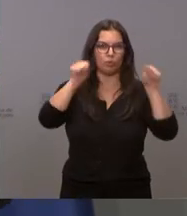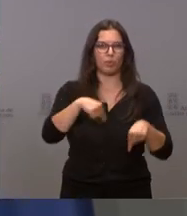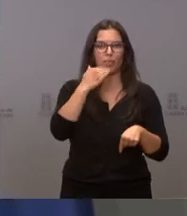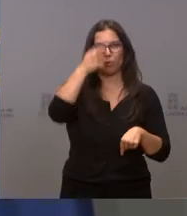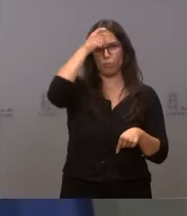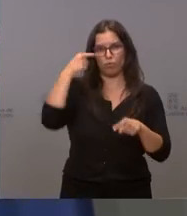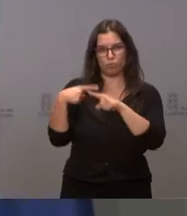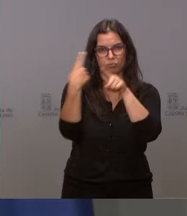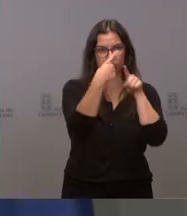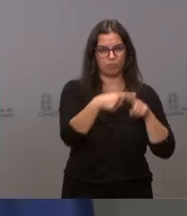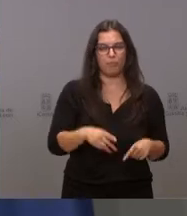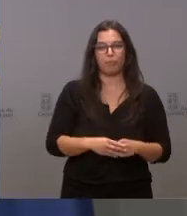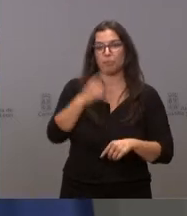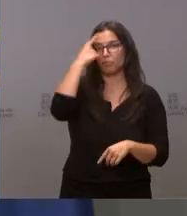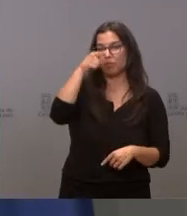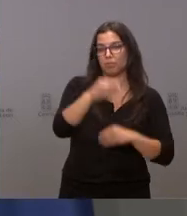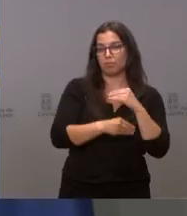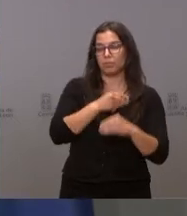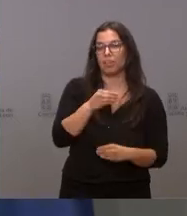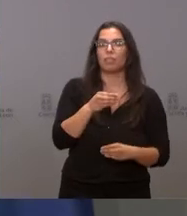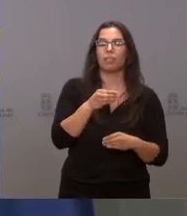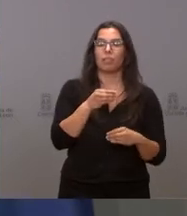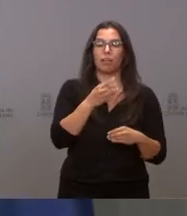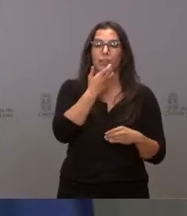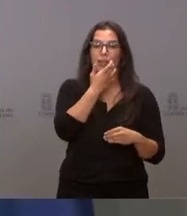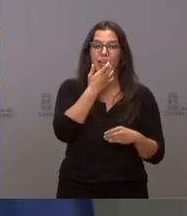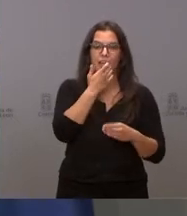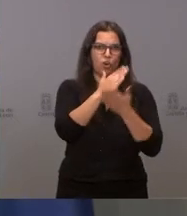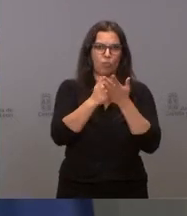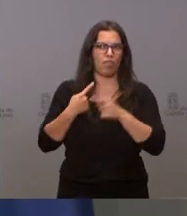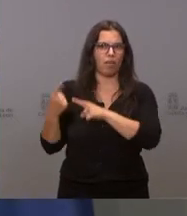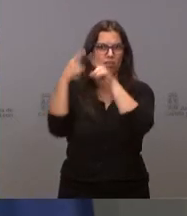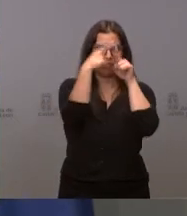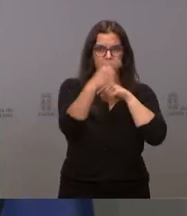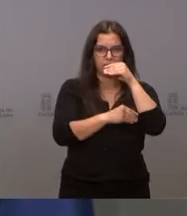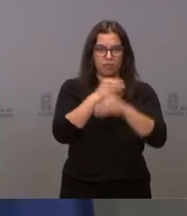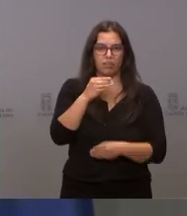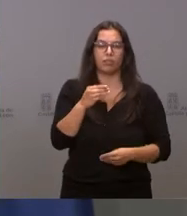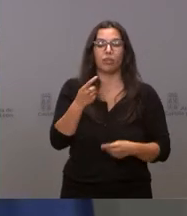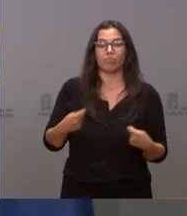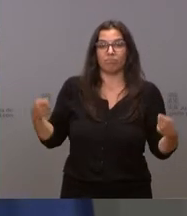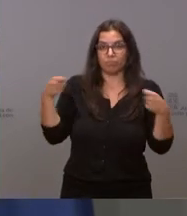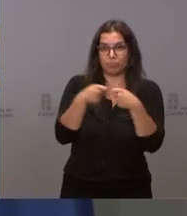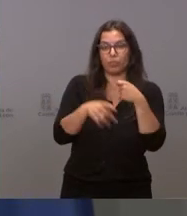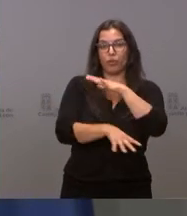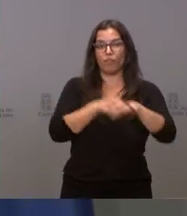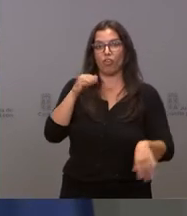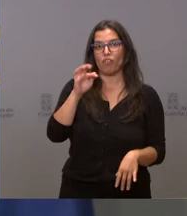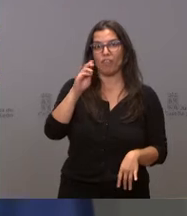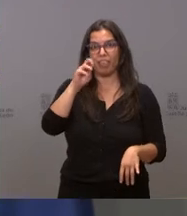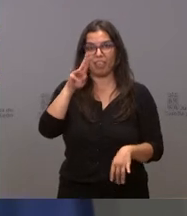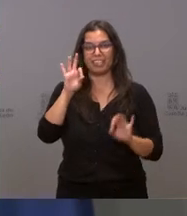Saben que estas actuaciones se están llevando a cabo por toda la comunidad y que están cofinanciadas por el Fondo FEDER